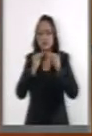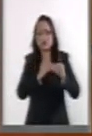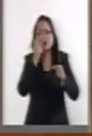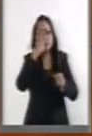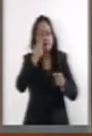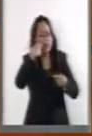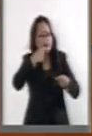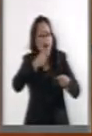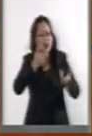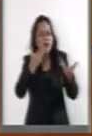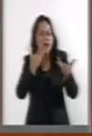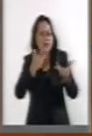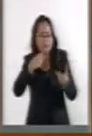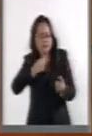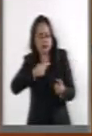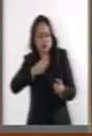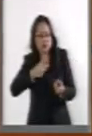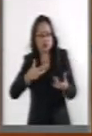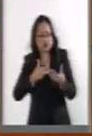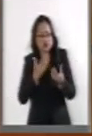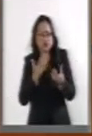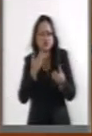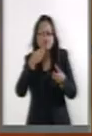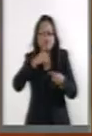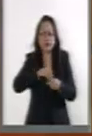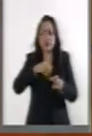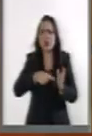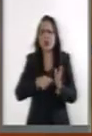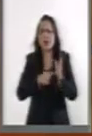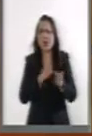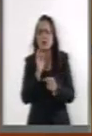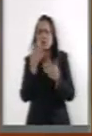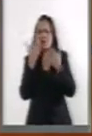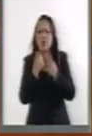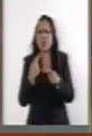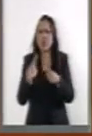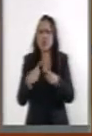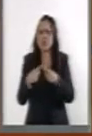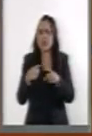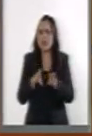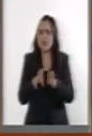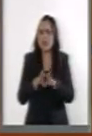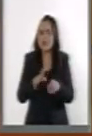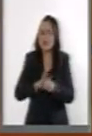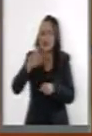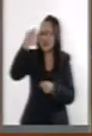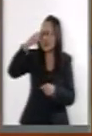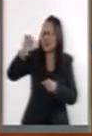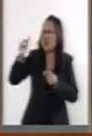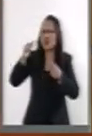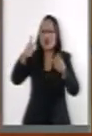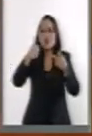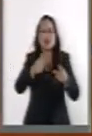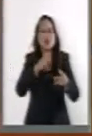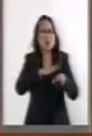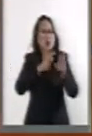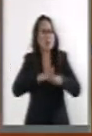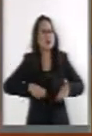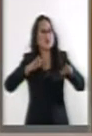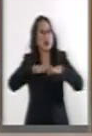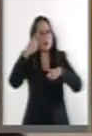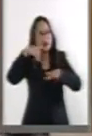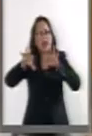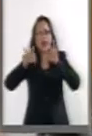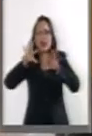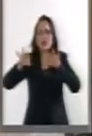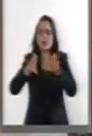autocomposición y ante el previsible caso de que no lo haya, pues ¿cuál es la experiencia que deberemos privilegiar para elegirlo?